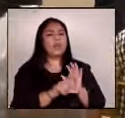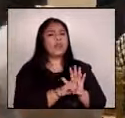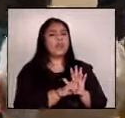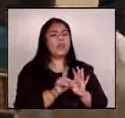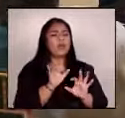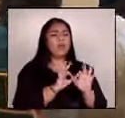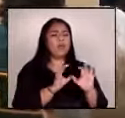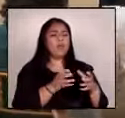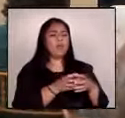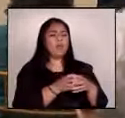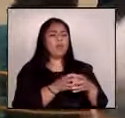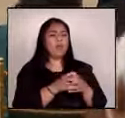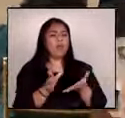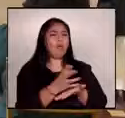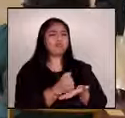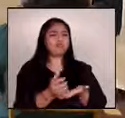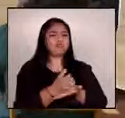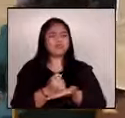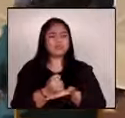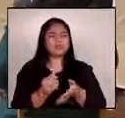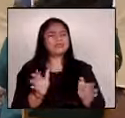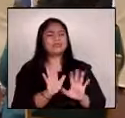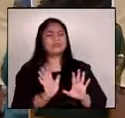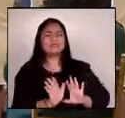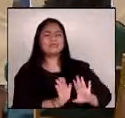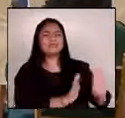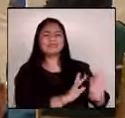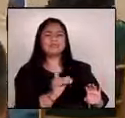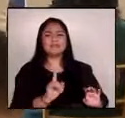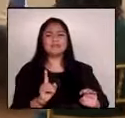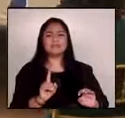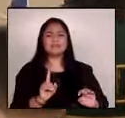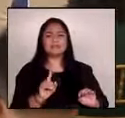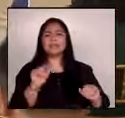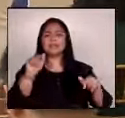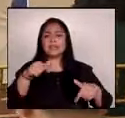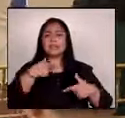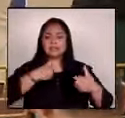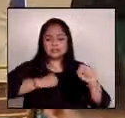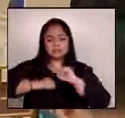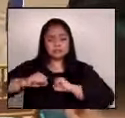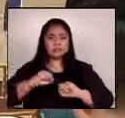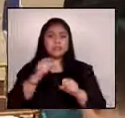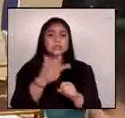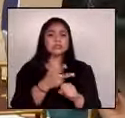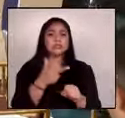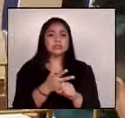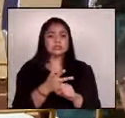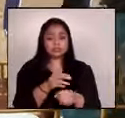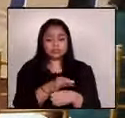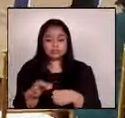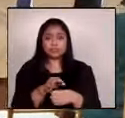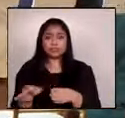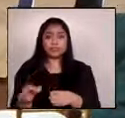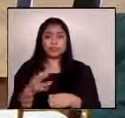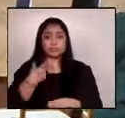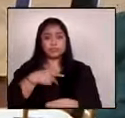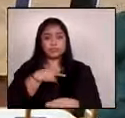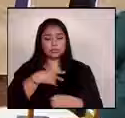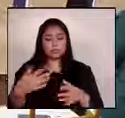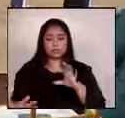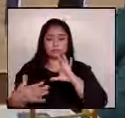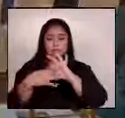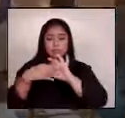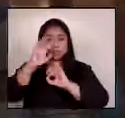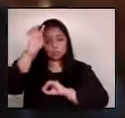de élites depredadoras. La energía del gobierno de Guatemala, del pueblo, de nuestros aliados políticos,